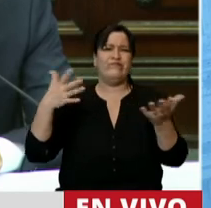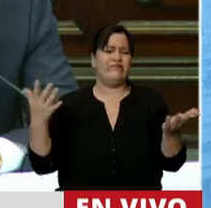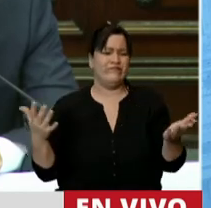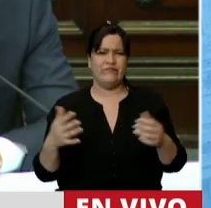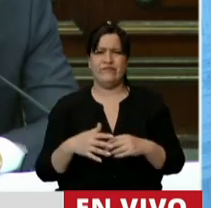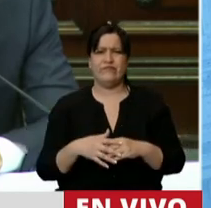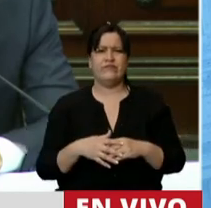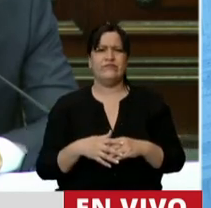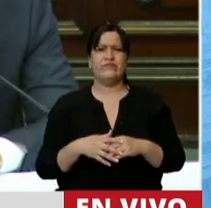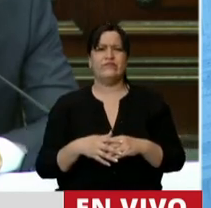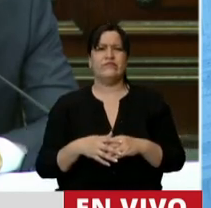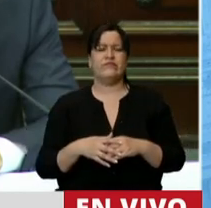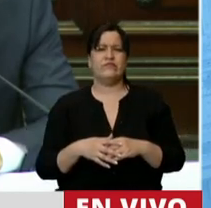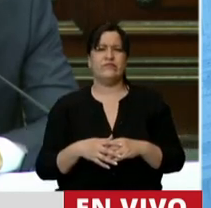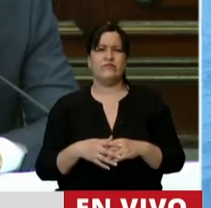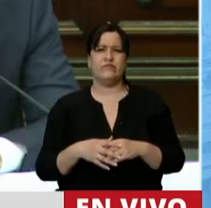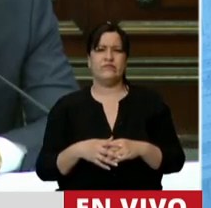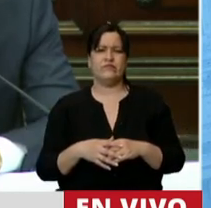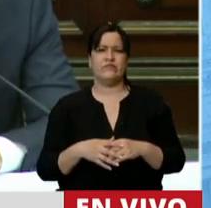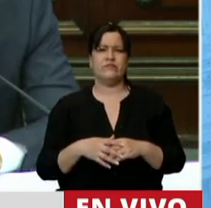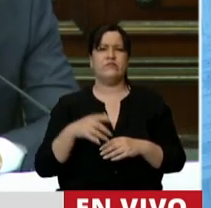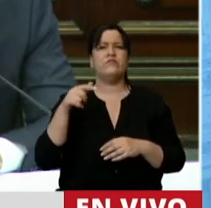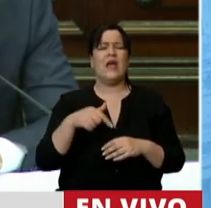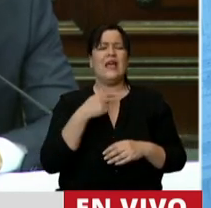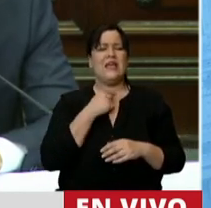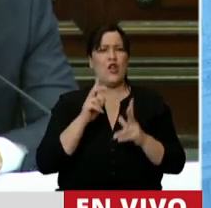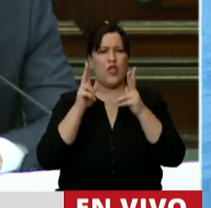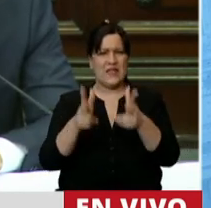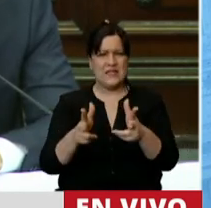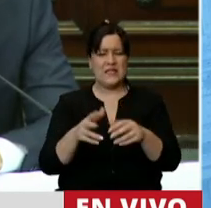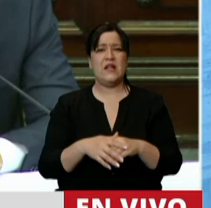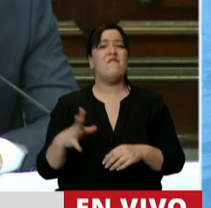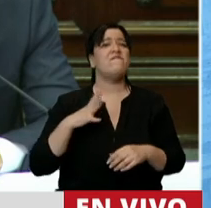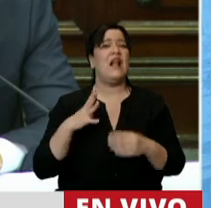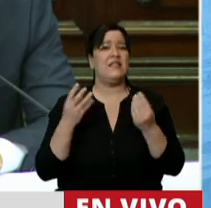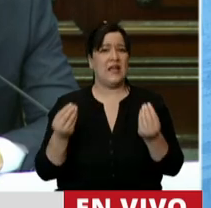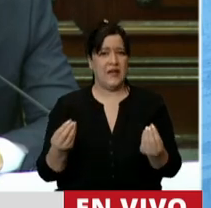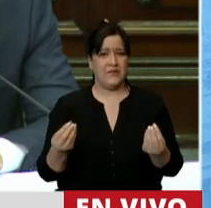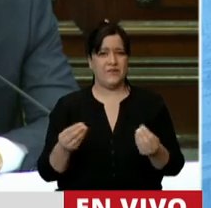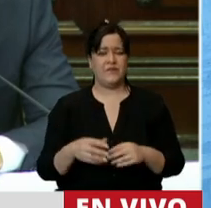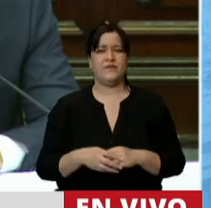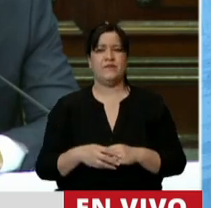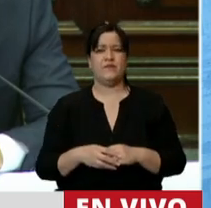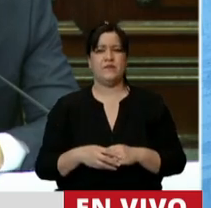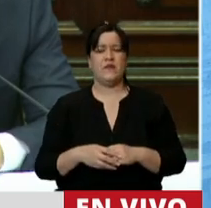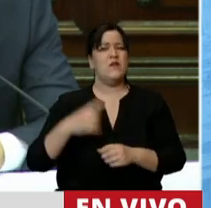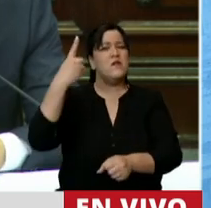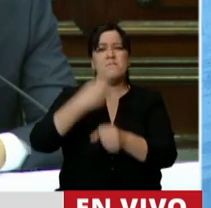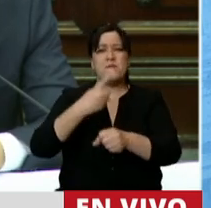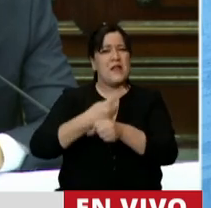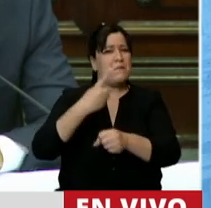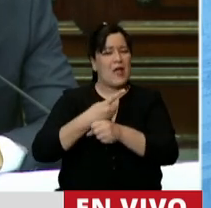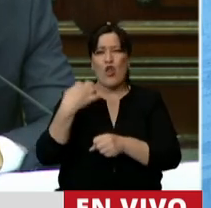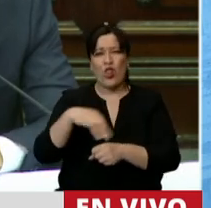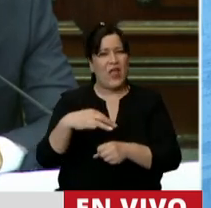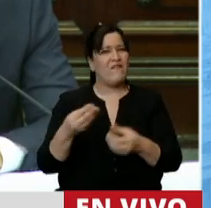la fábrica. Y después te quedas sin nada. Ahora le quiero decir que lo que falta. Lo primero que tenemos que